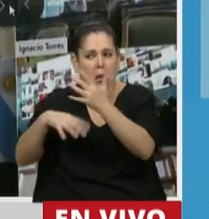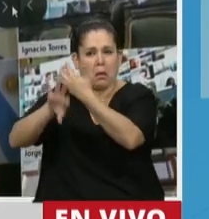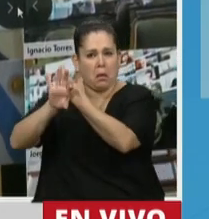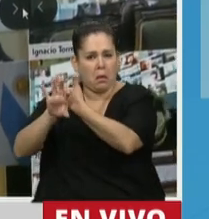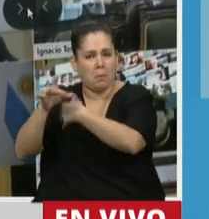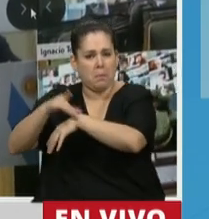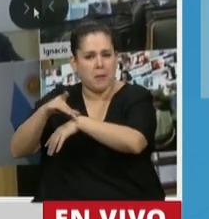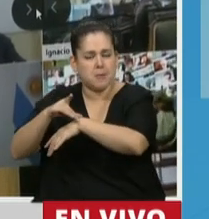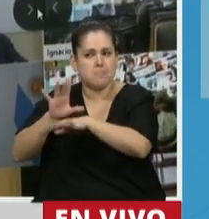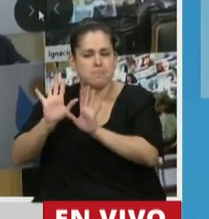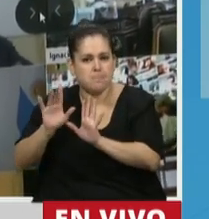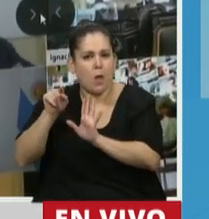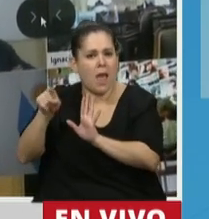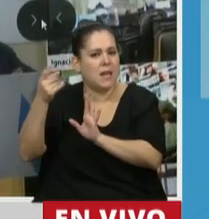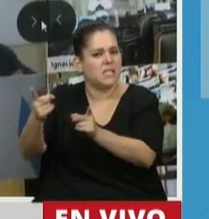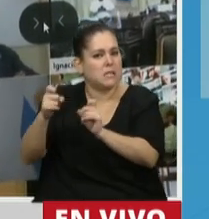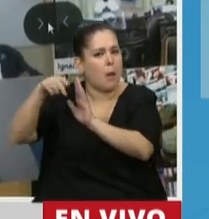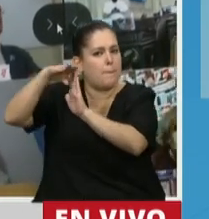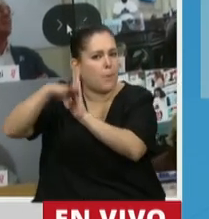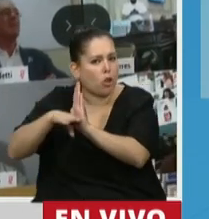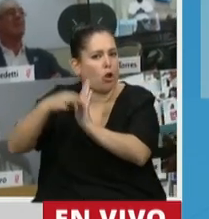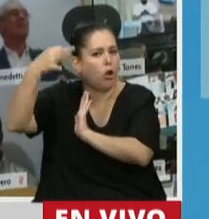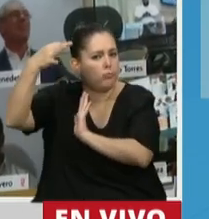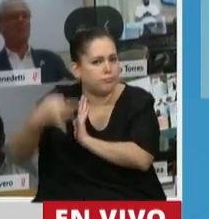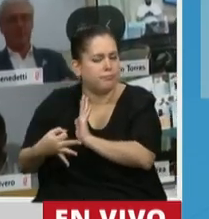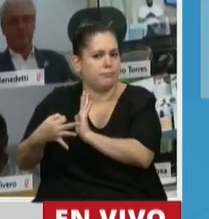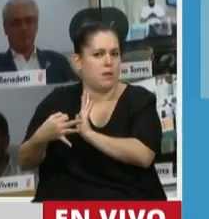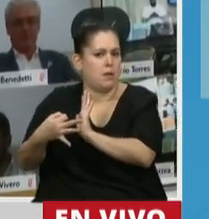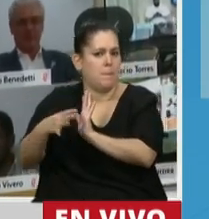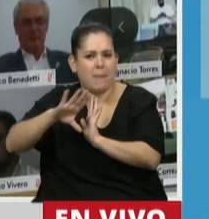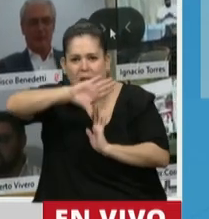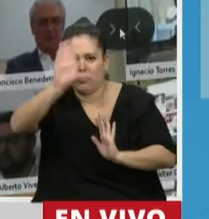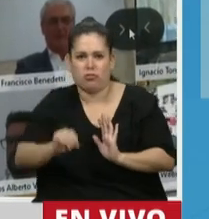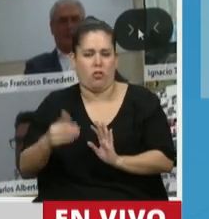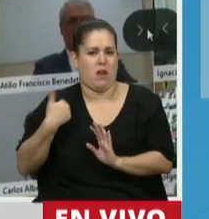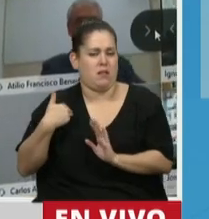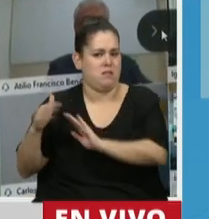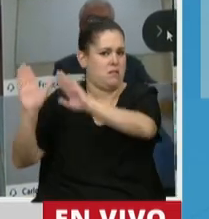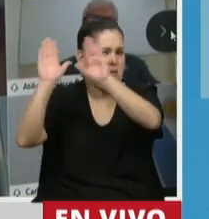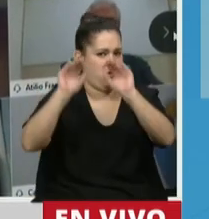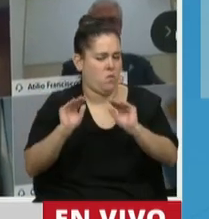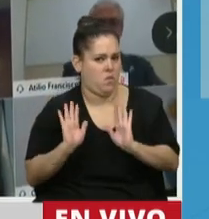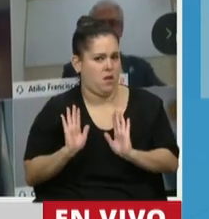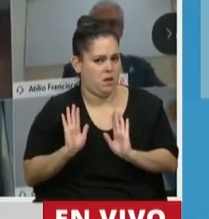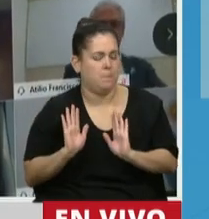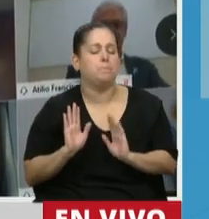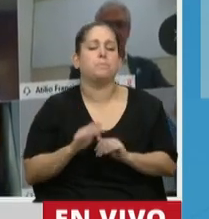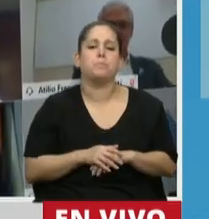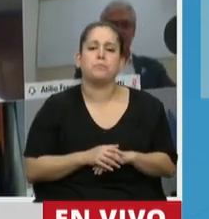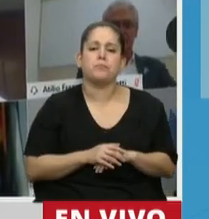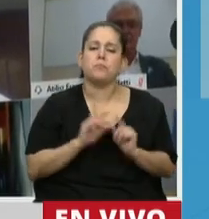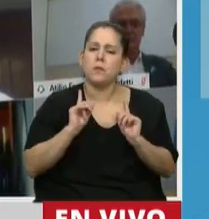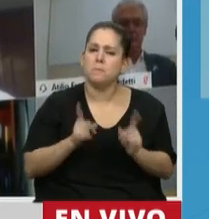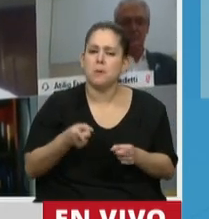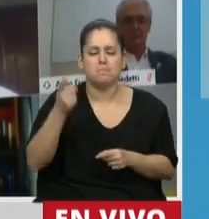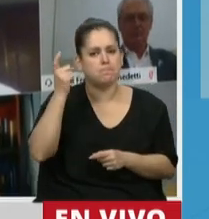protocolos uniformes para todas las jurisdicciones. Por otra parte, Presidente, considero